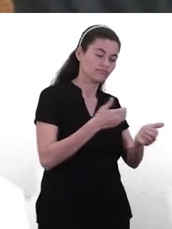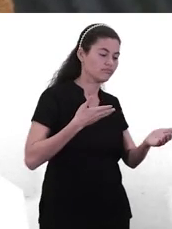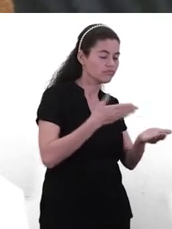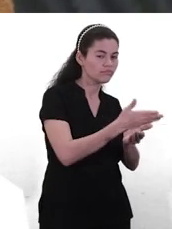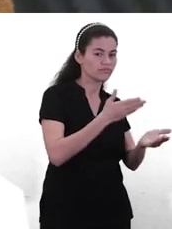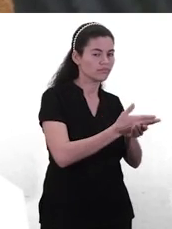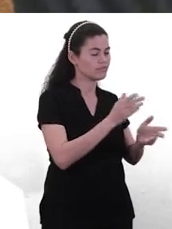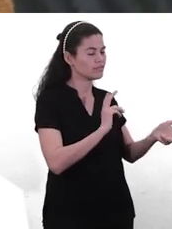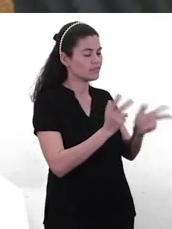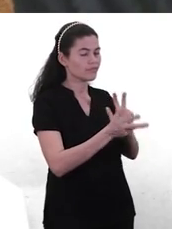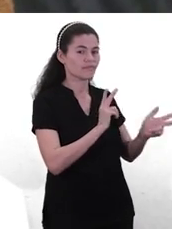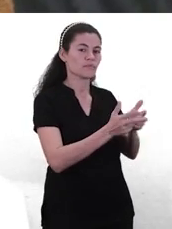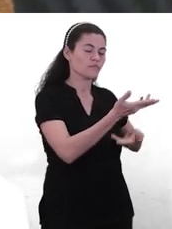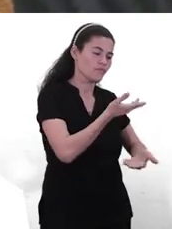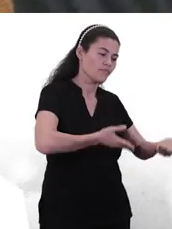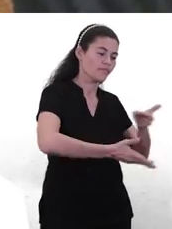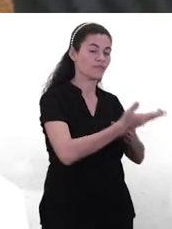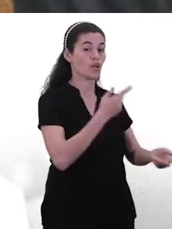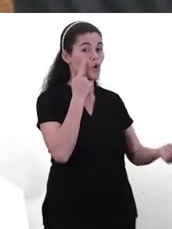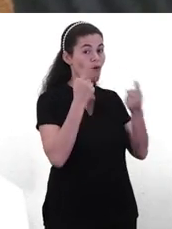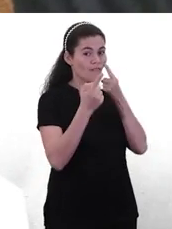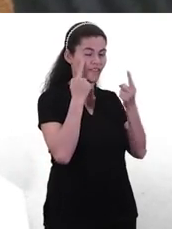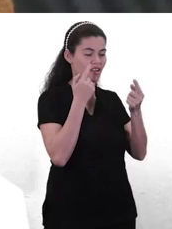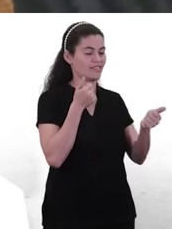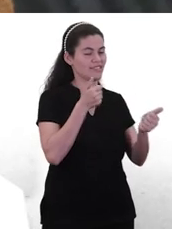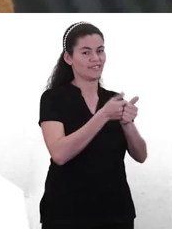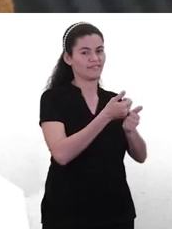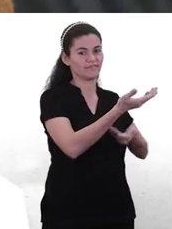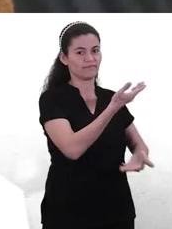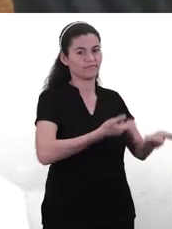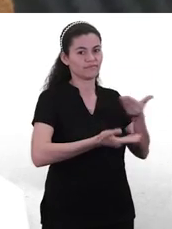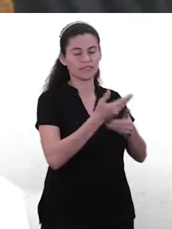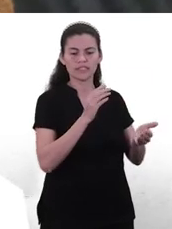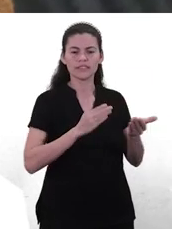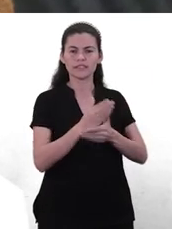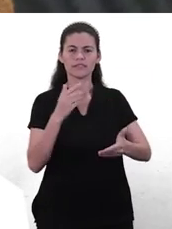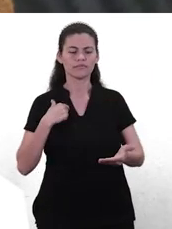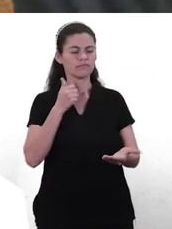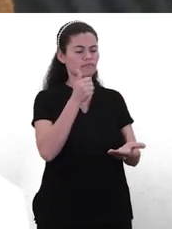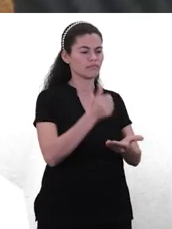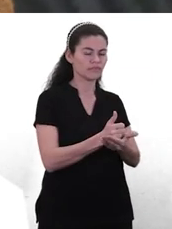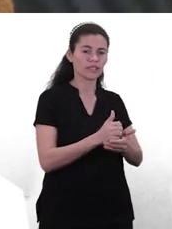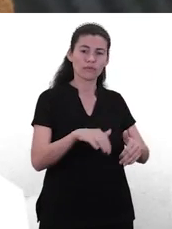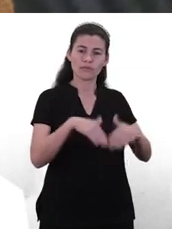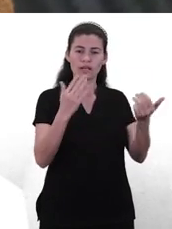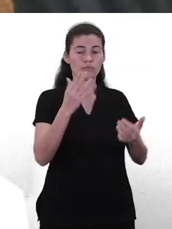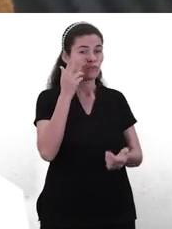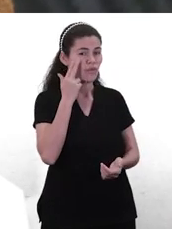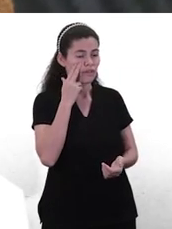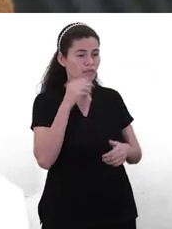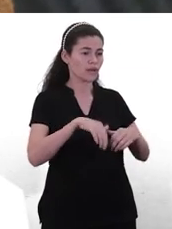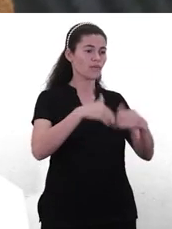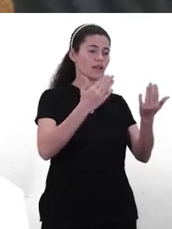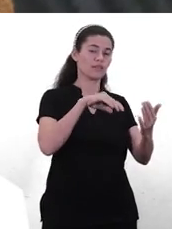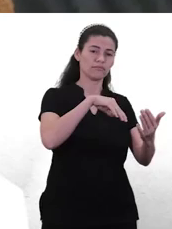a conversar y tenemos que ganar la confianza y que ellos confíen en nosotros también, ¿verdad? Estar presentes de que ellos sepan que si se caen, estamos ahí,